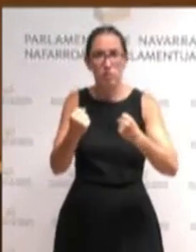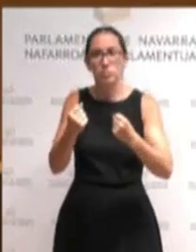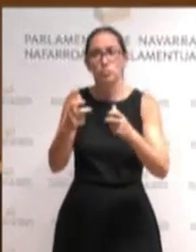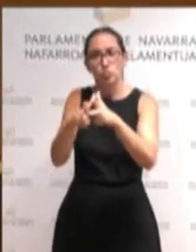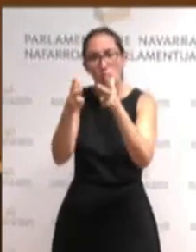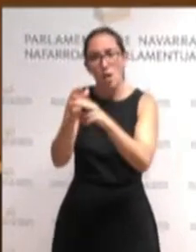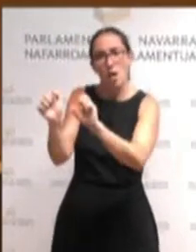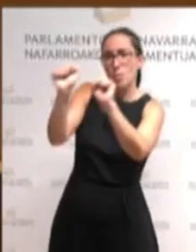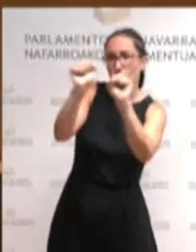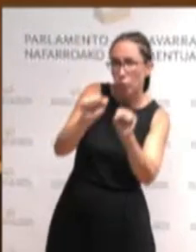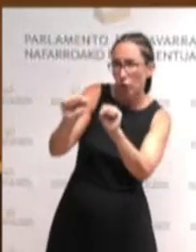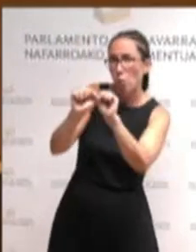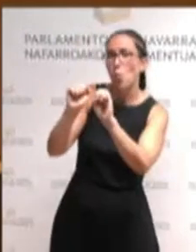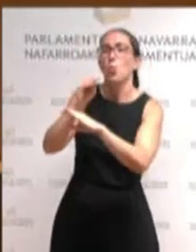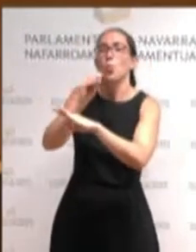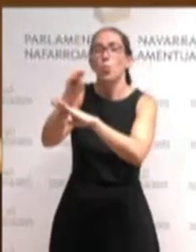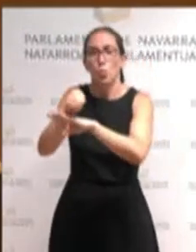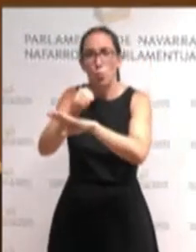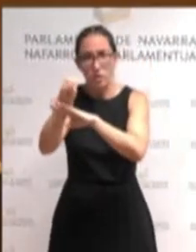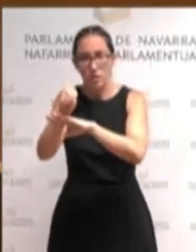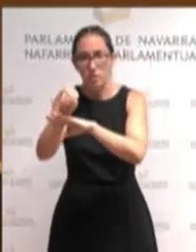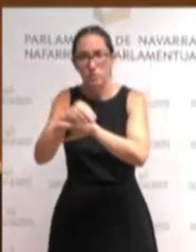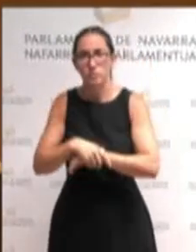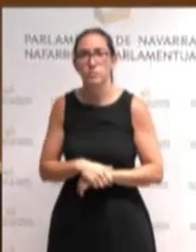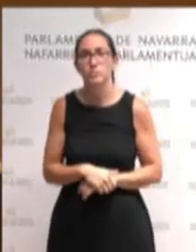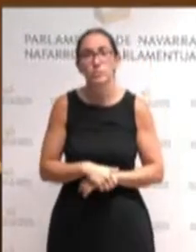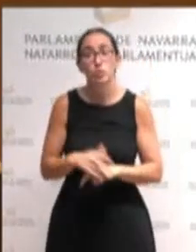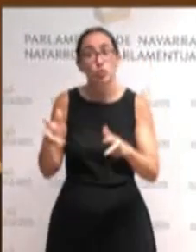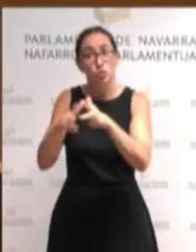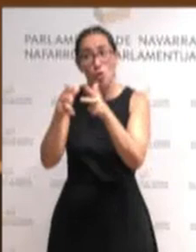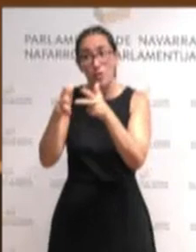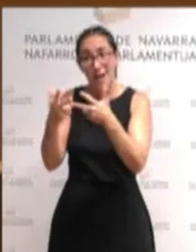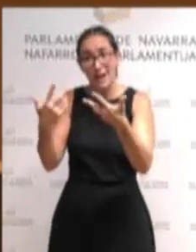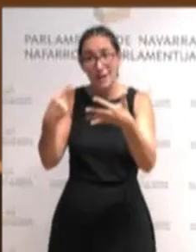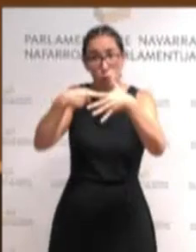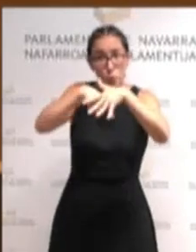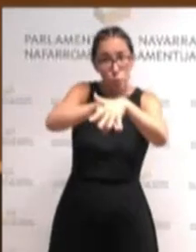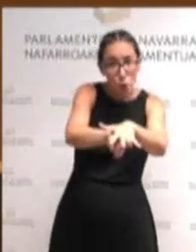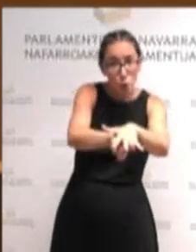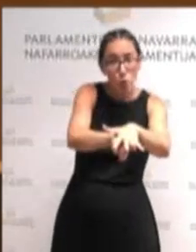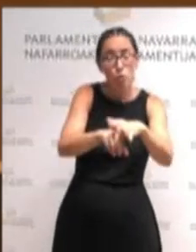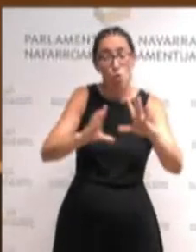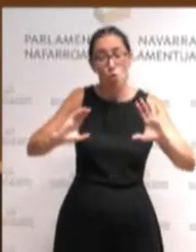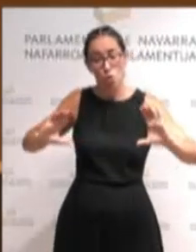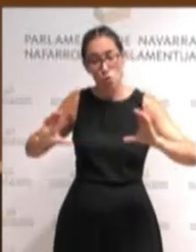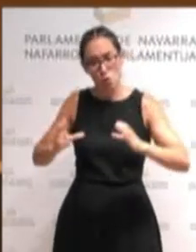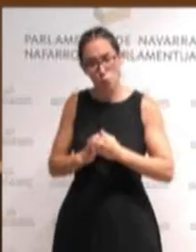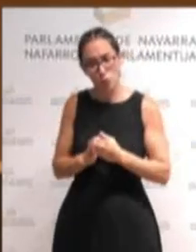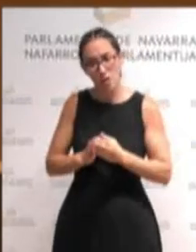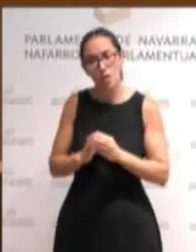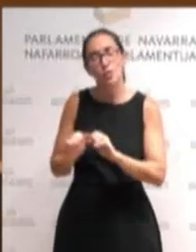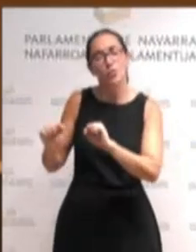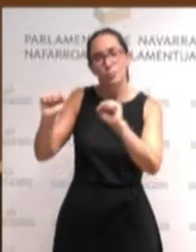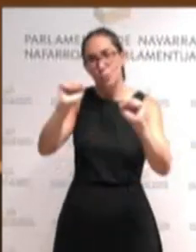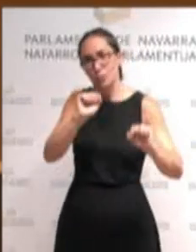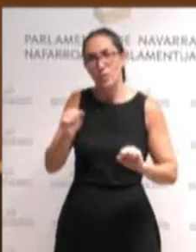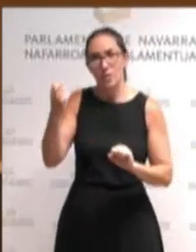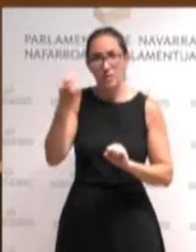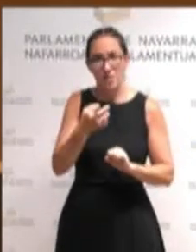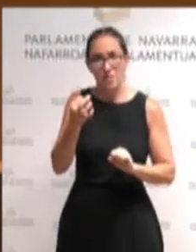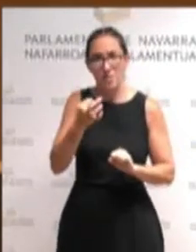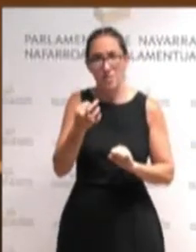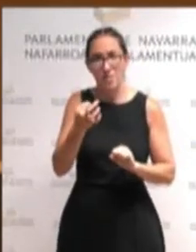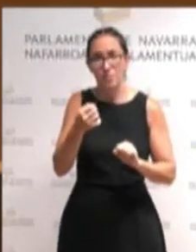avanzar en inclusión social desde lo sociocomunitario transformar el modelo de cuidados con la